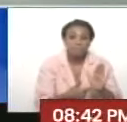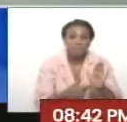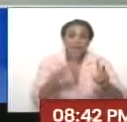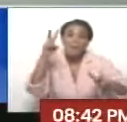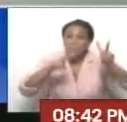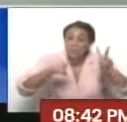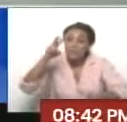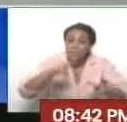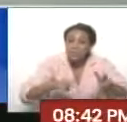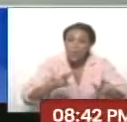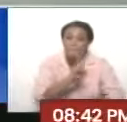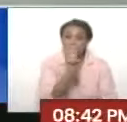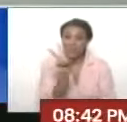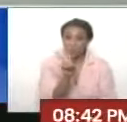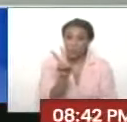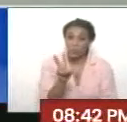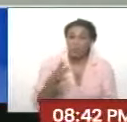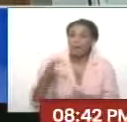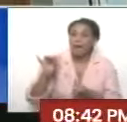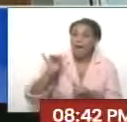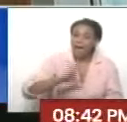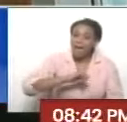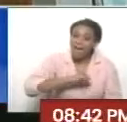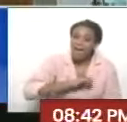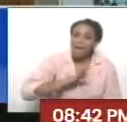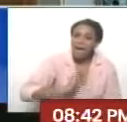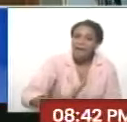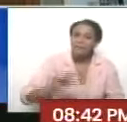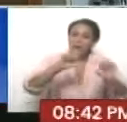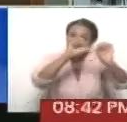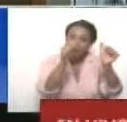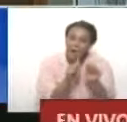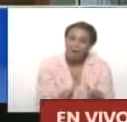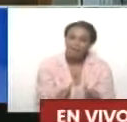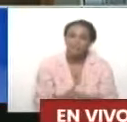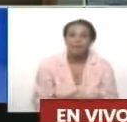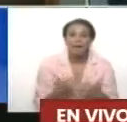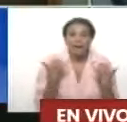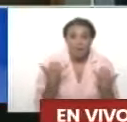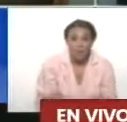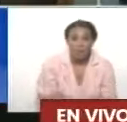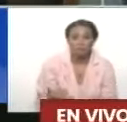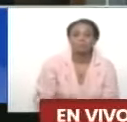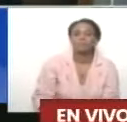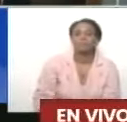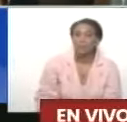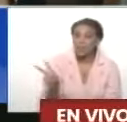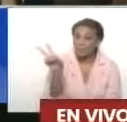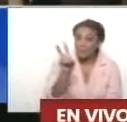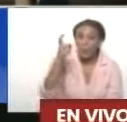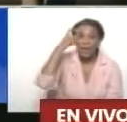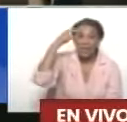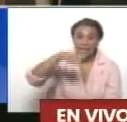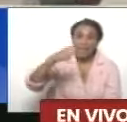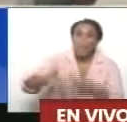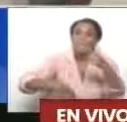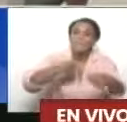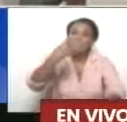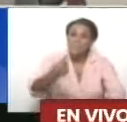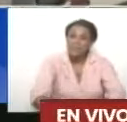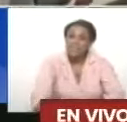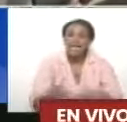la exposición Venezuela es Arte. Venezuela es Arte, ¿se está abriendo ahora? Se está abriendo el día de hoy, ya para mañana